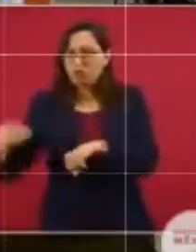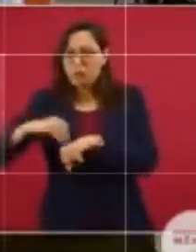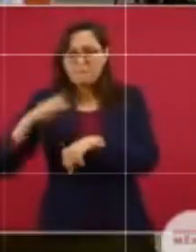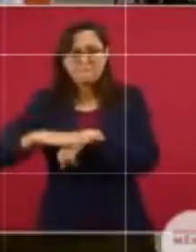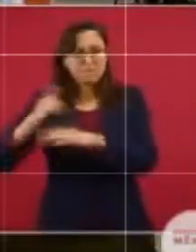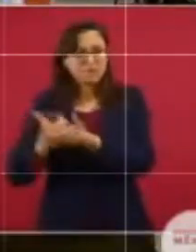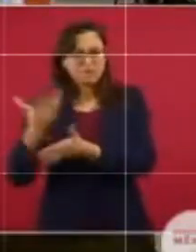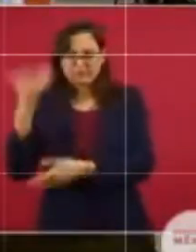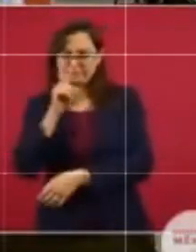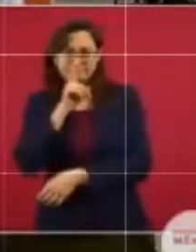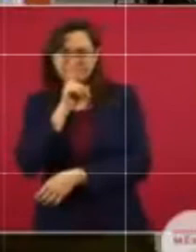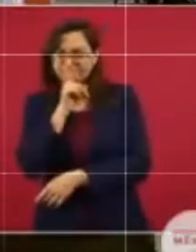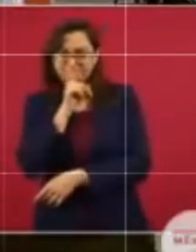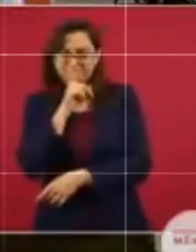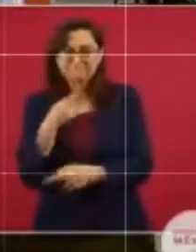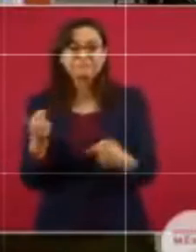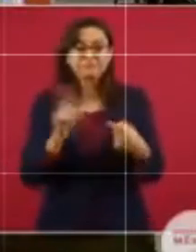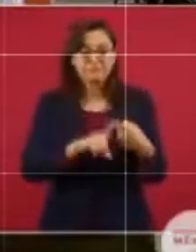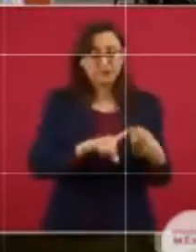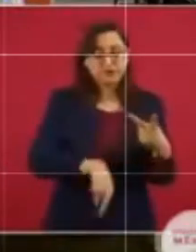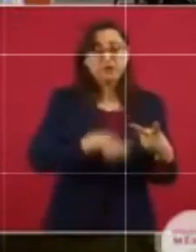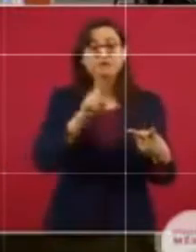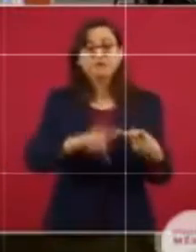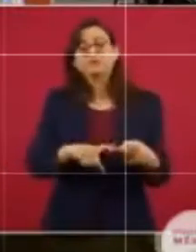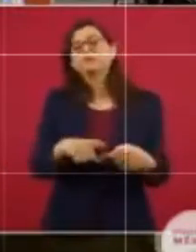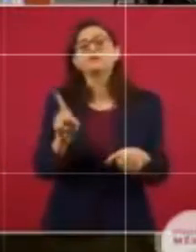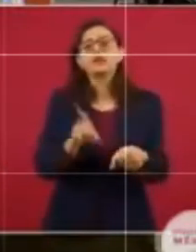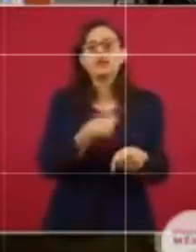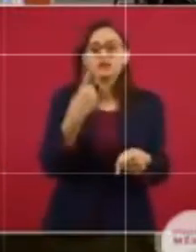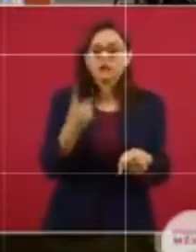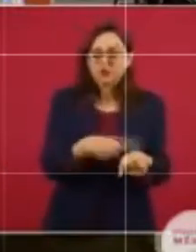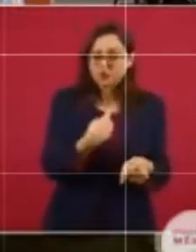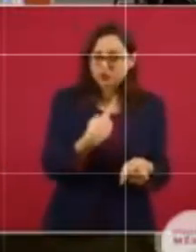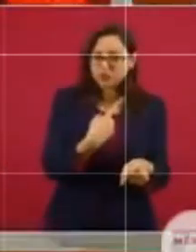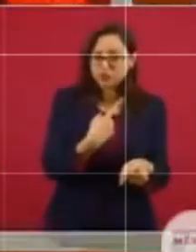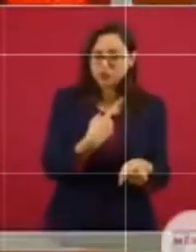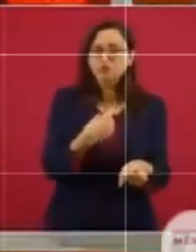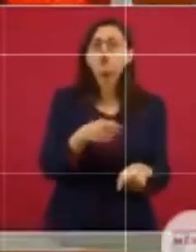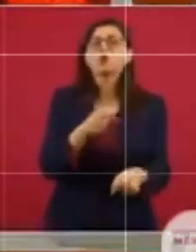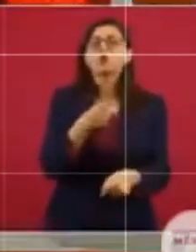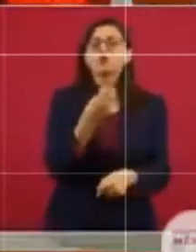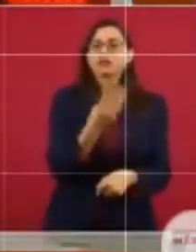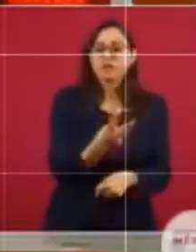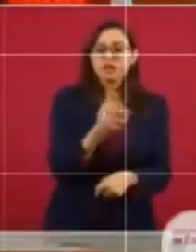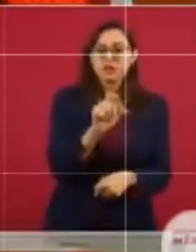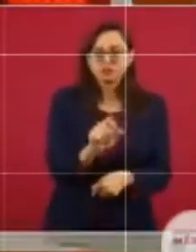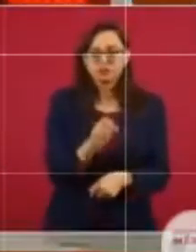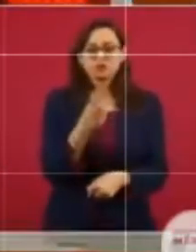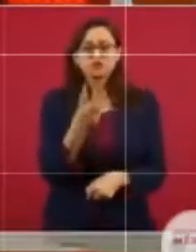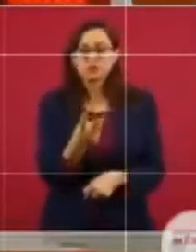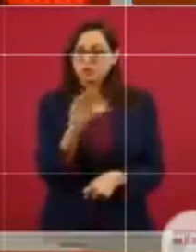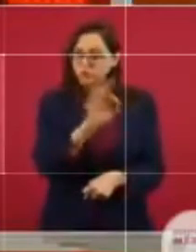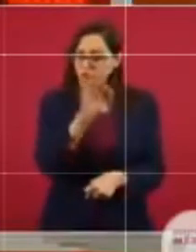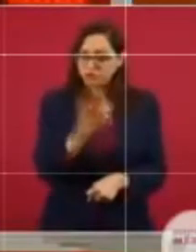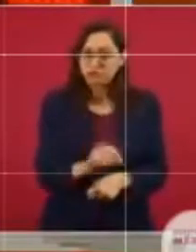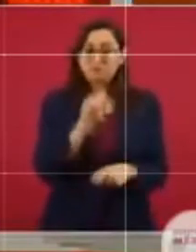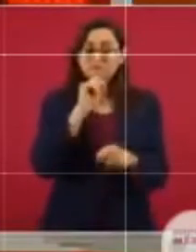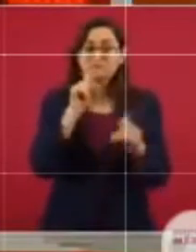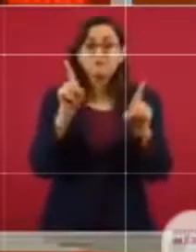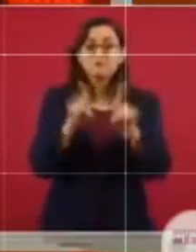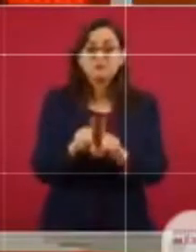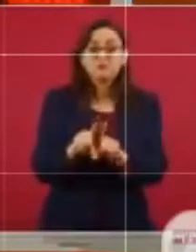Bebidas azucaradas 3.3. Nada de que el